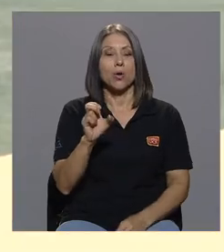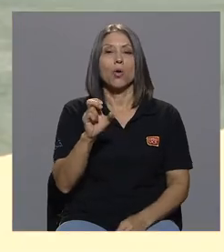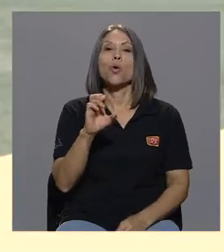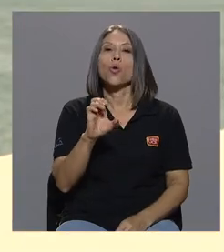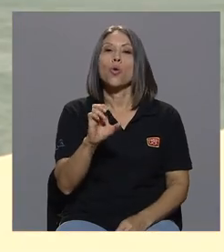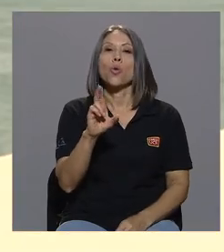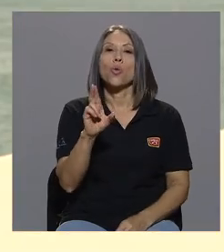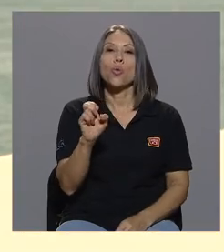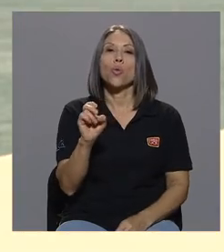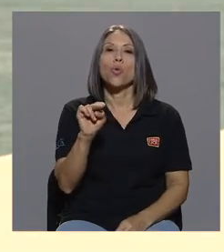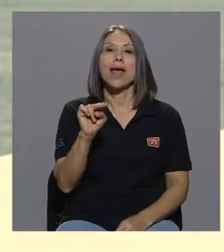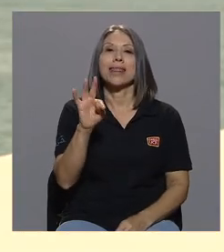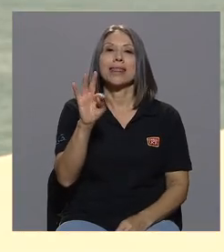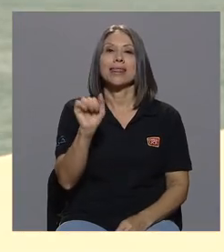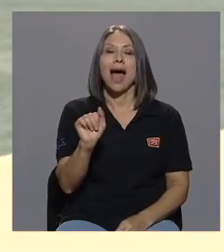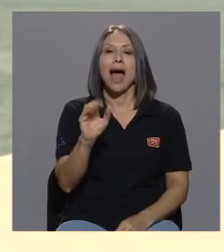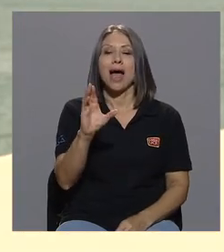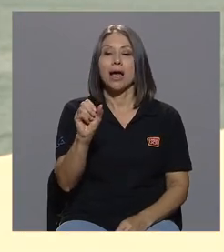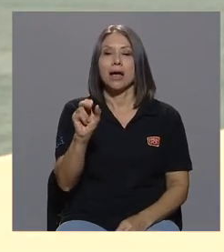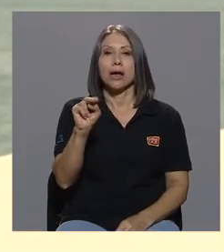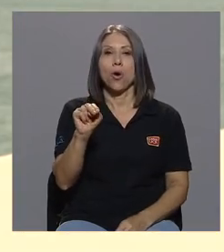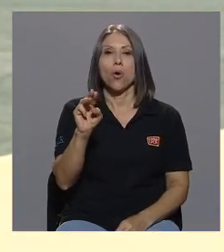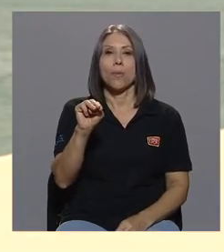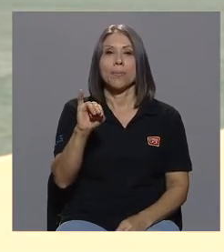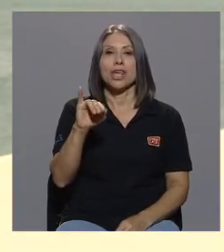pensando precisamente en